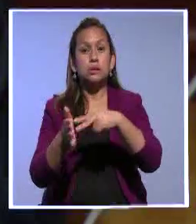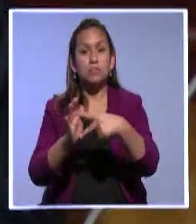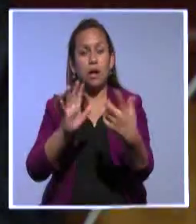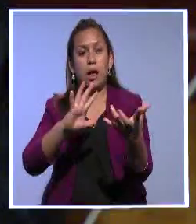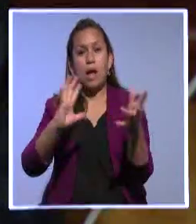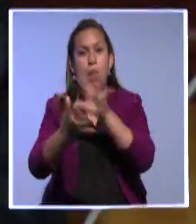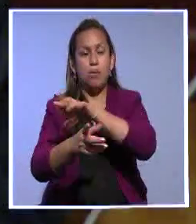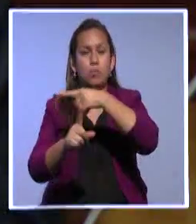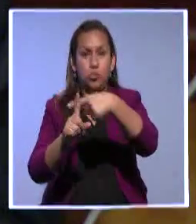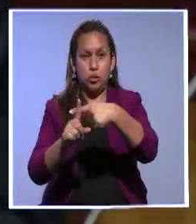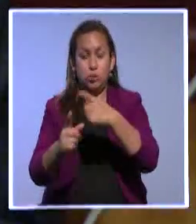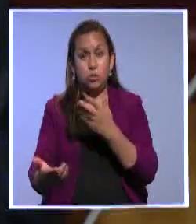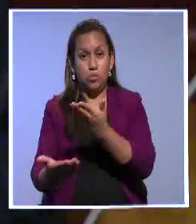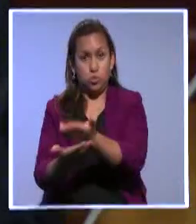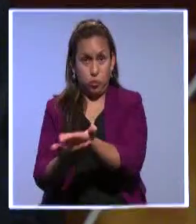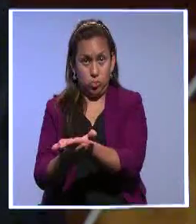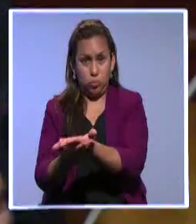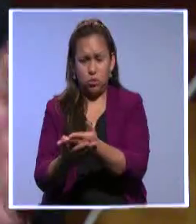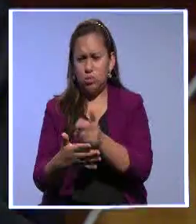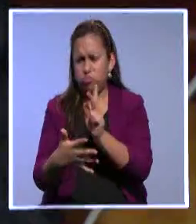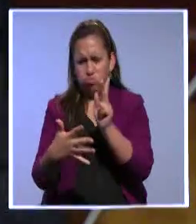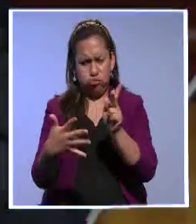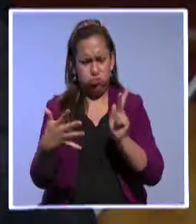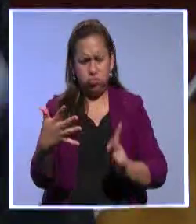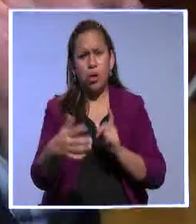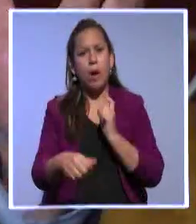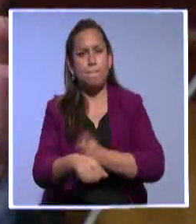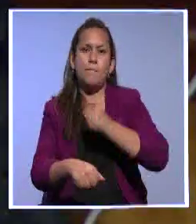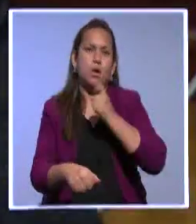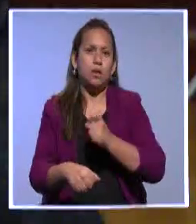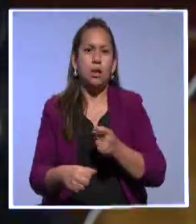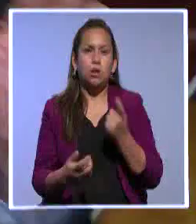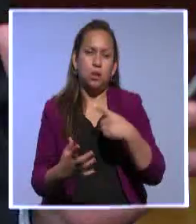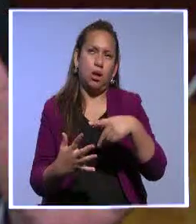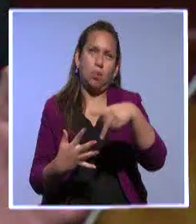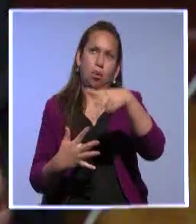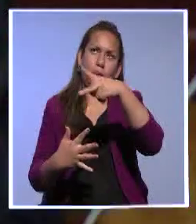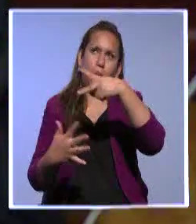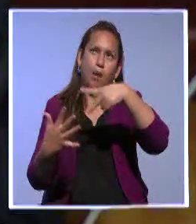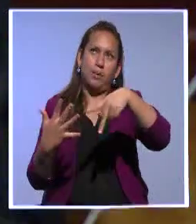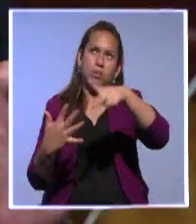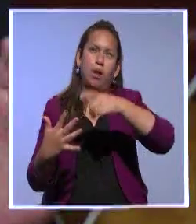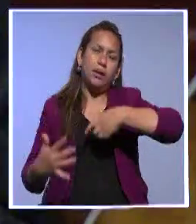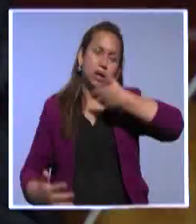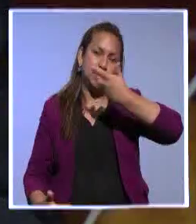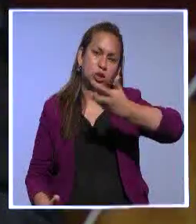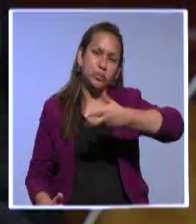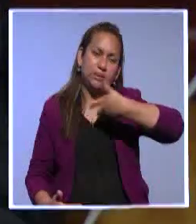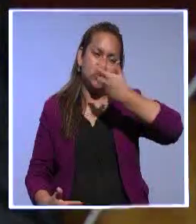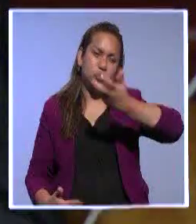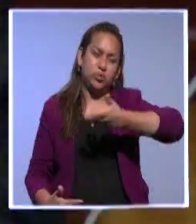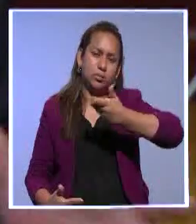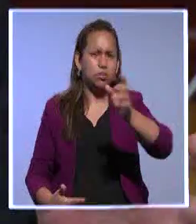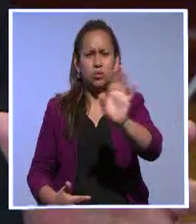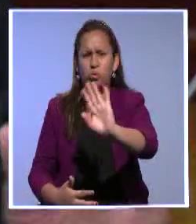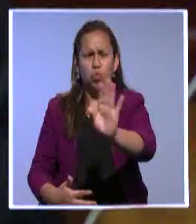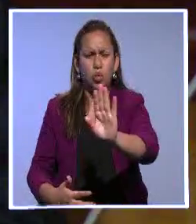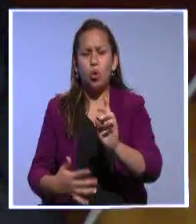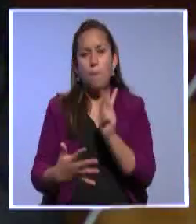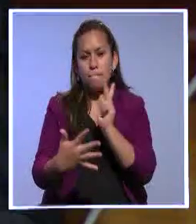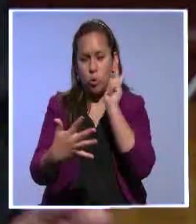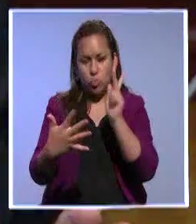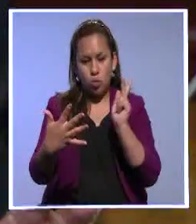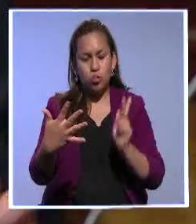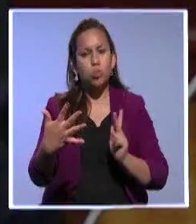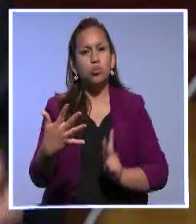en qué consiste la propuesta? En medidas concretas. Aquí no hay nada esotérico, no hay nada extraordinario, no se requiere formular ningún cambio legal